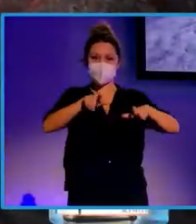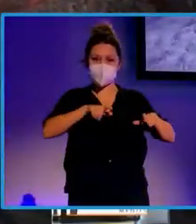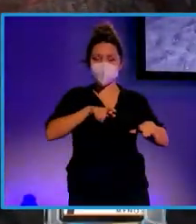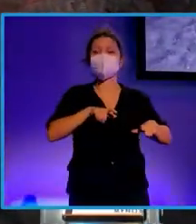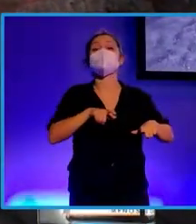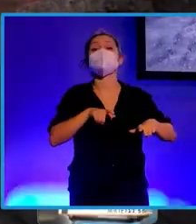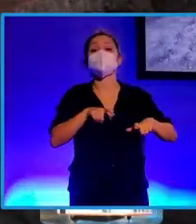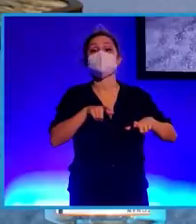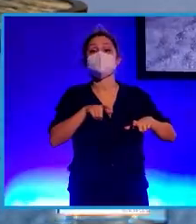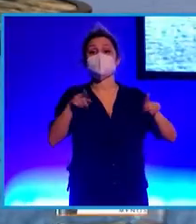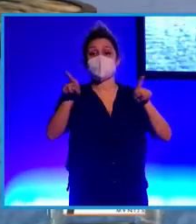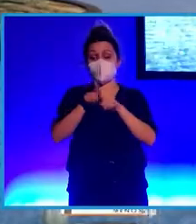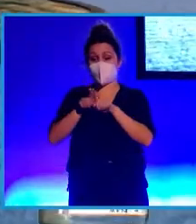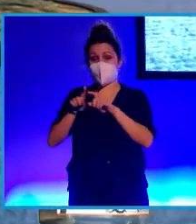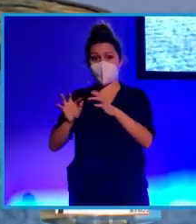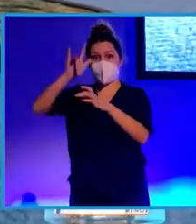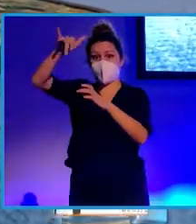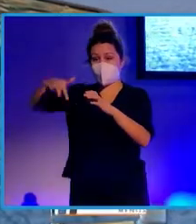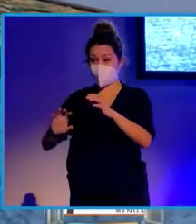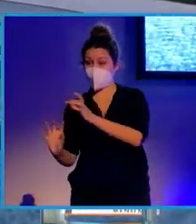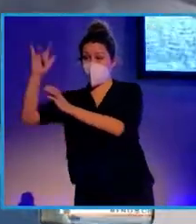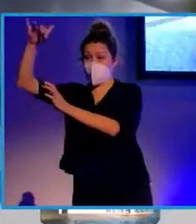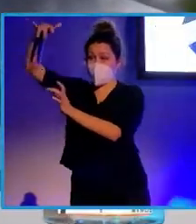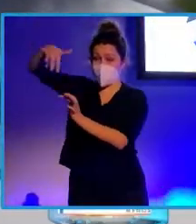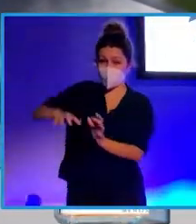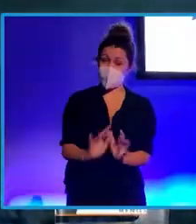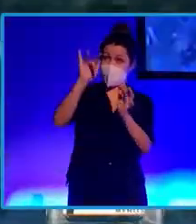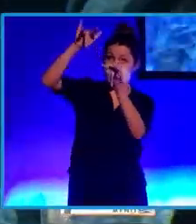nuevas bocas. ¿Cómo se comporta la atmósfera encima del volcán?